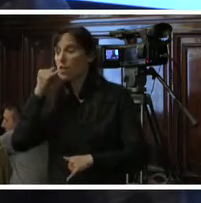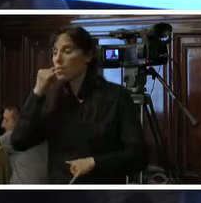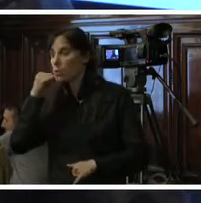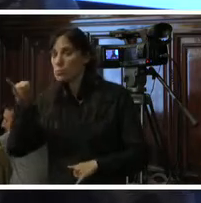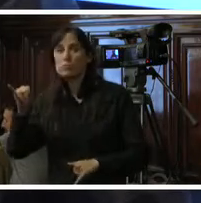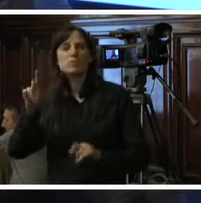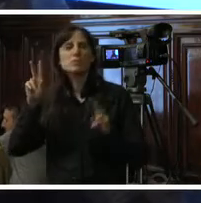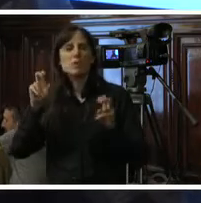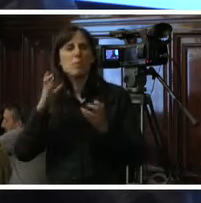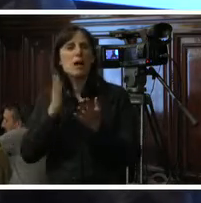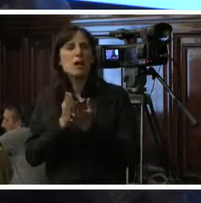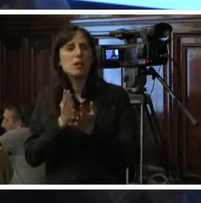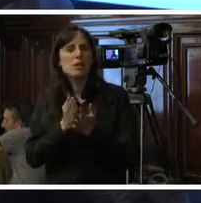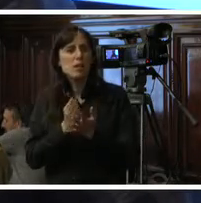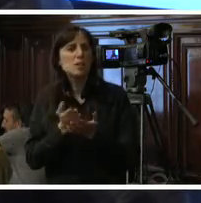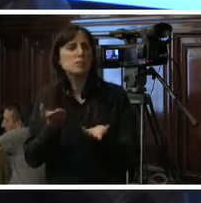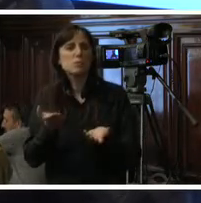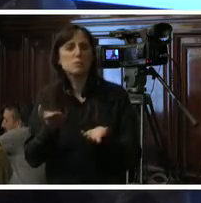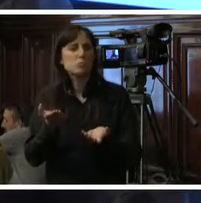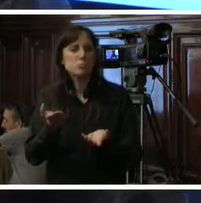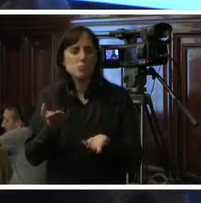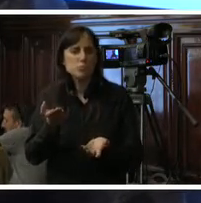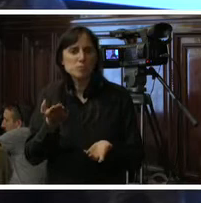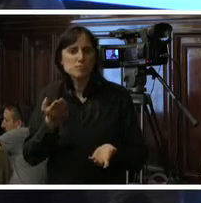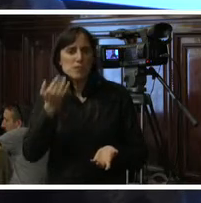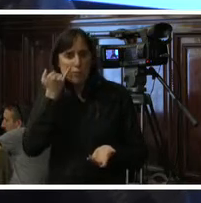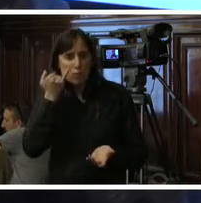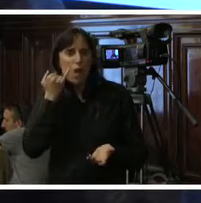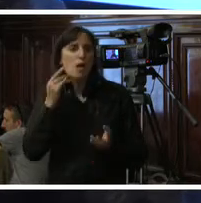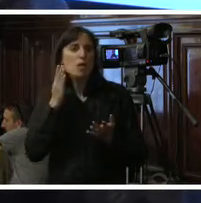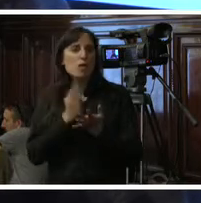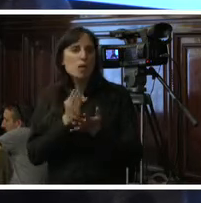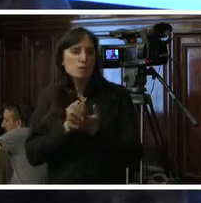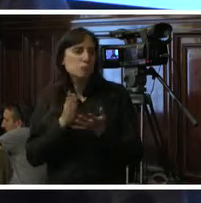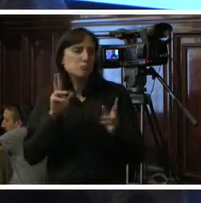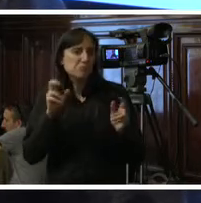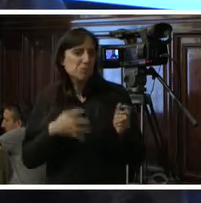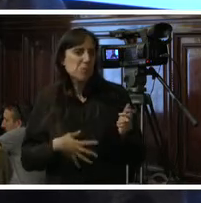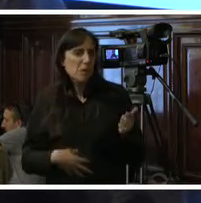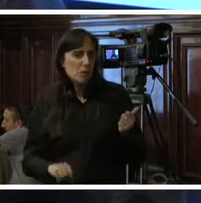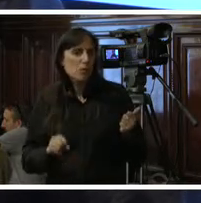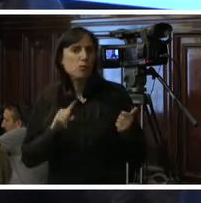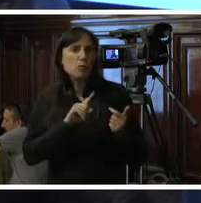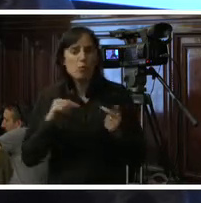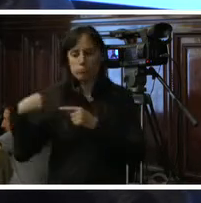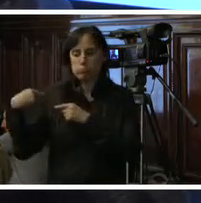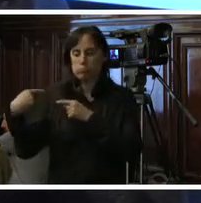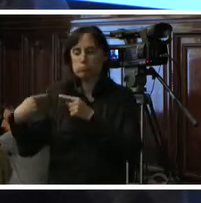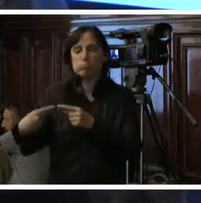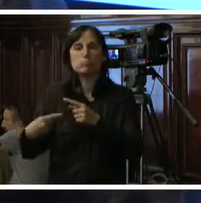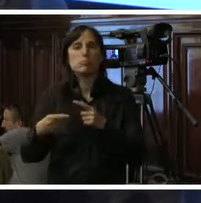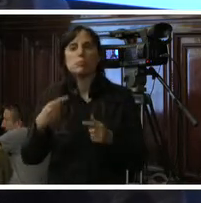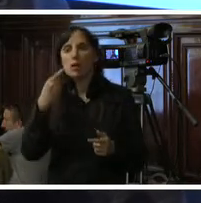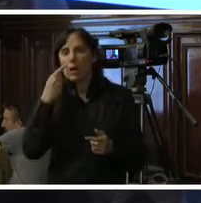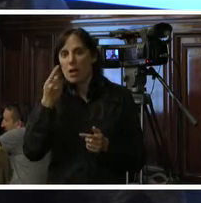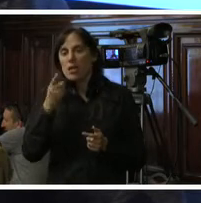reproductivos en relación con acceso a anticoncepción en relación con aborto y también obviamente